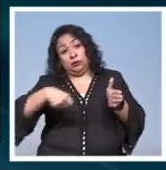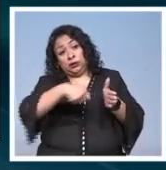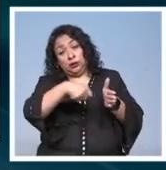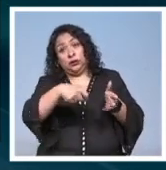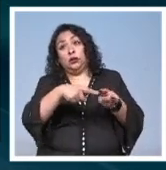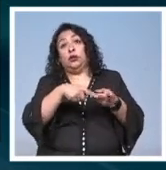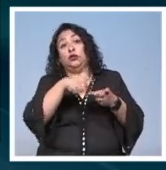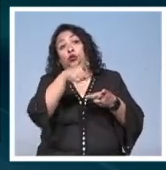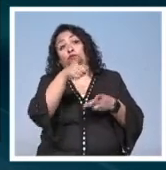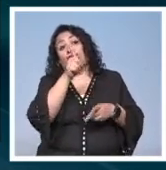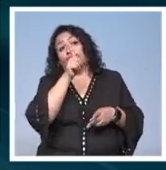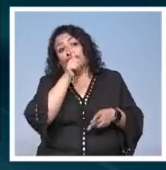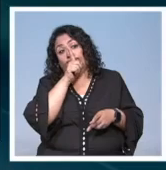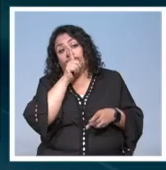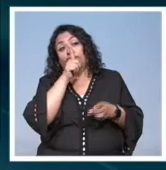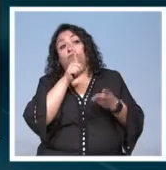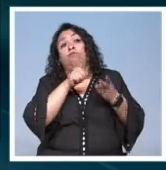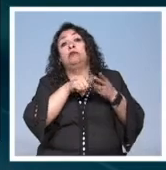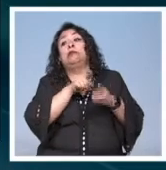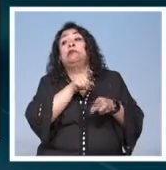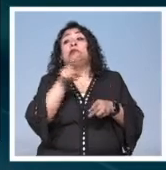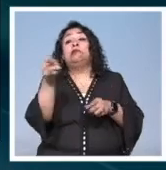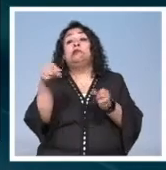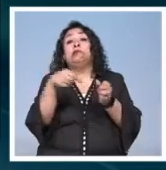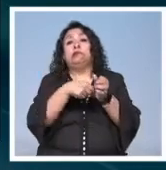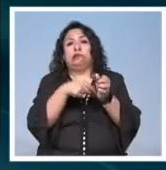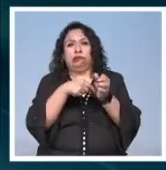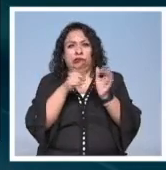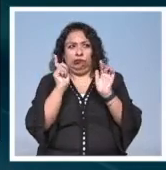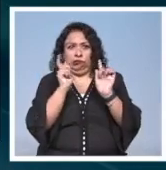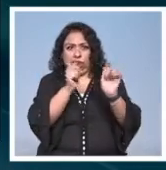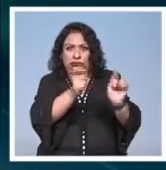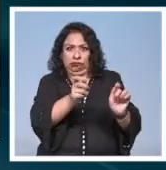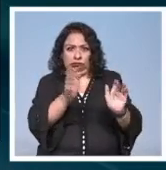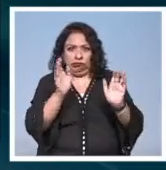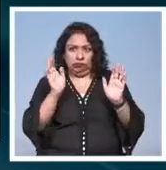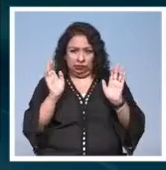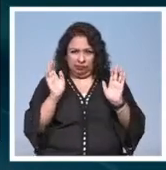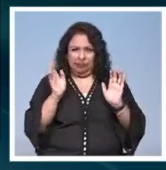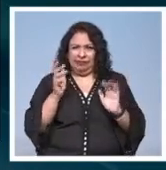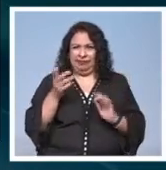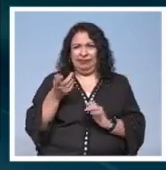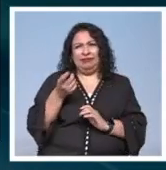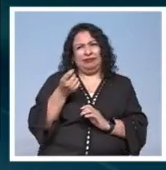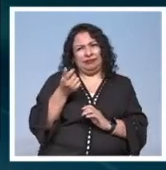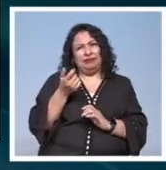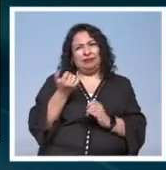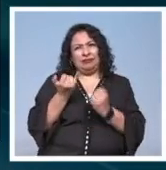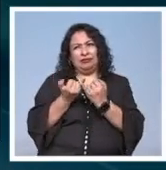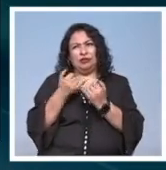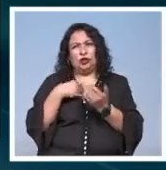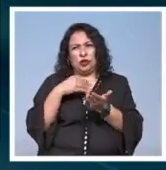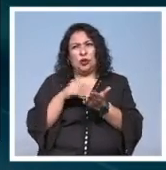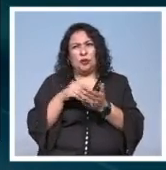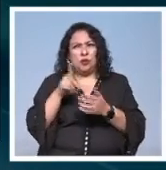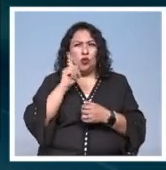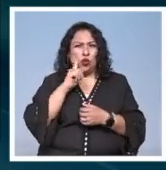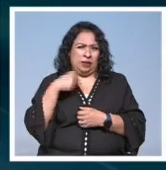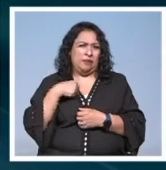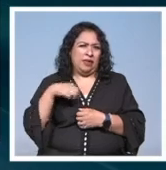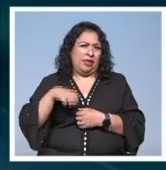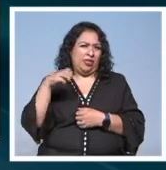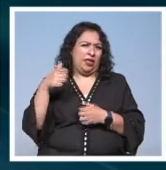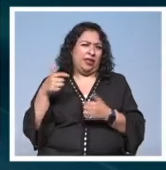y tú calladita y en el rincón que le tocó pues un poco todavía a mujeres de mi